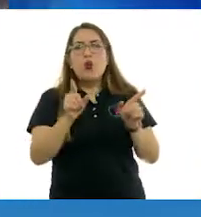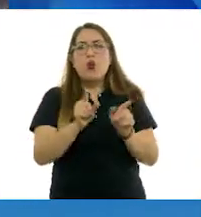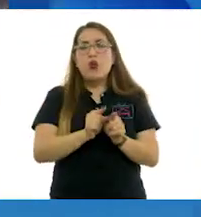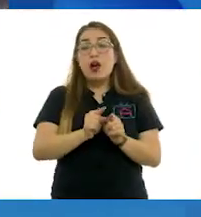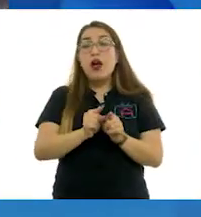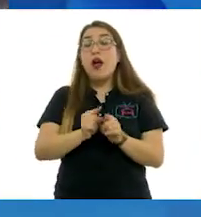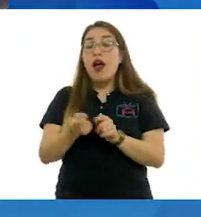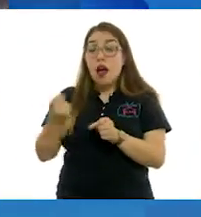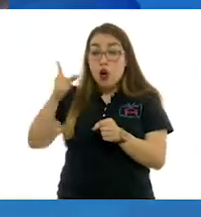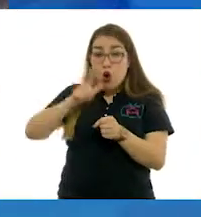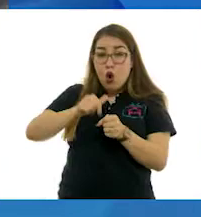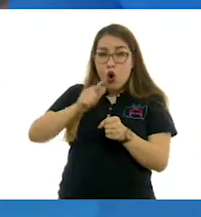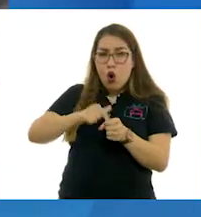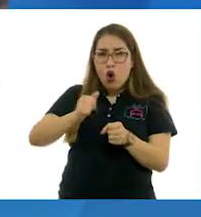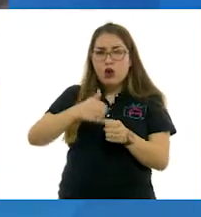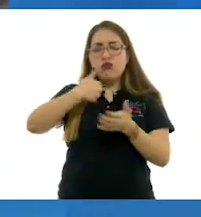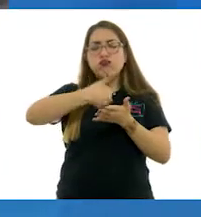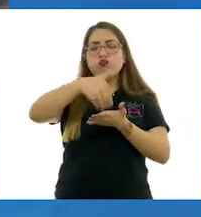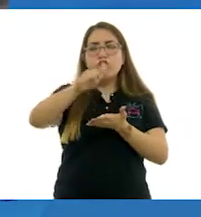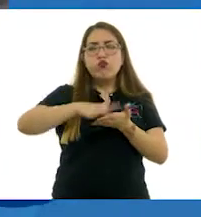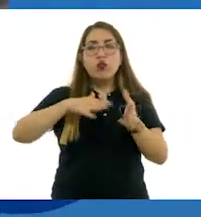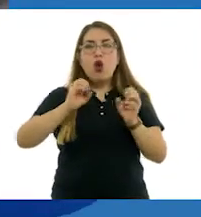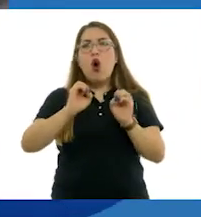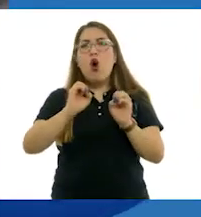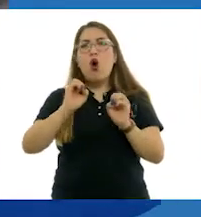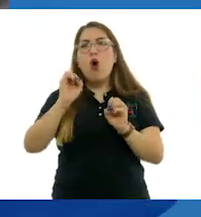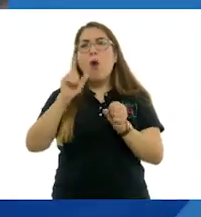color o salpicando pintura.